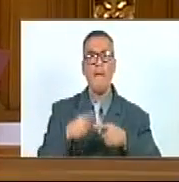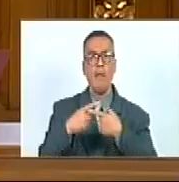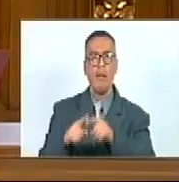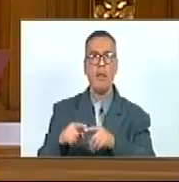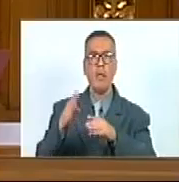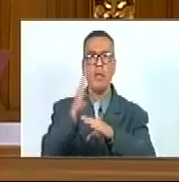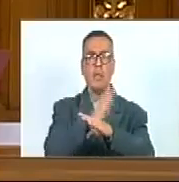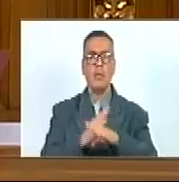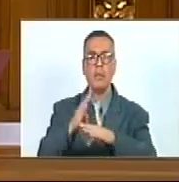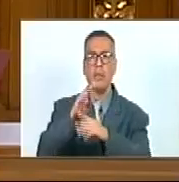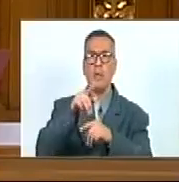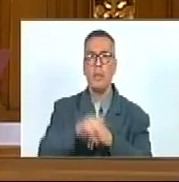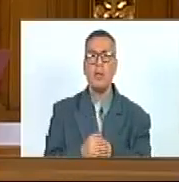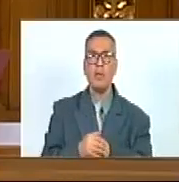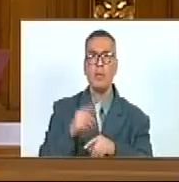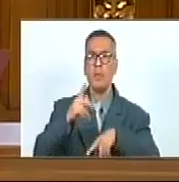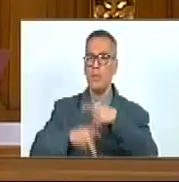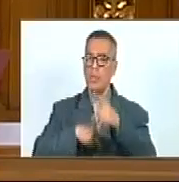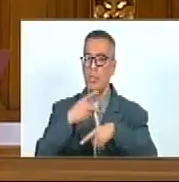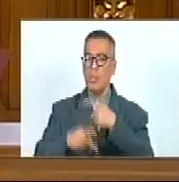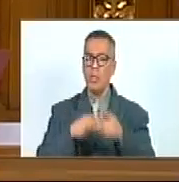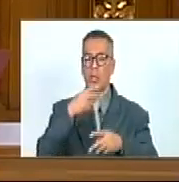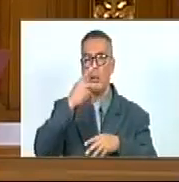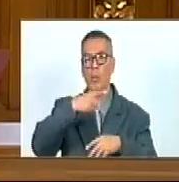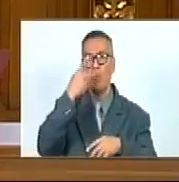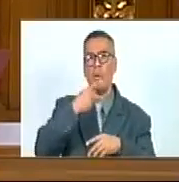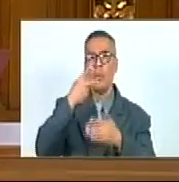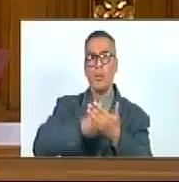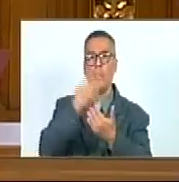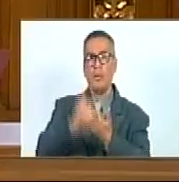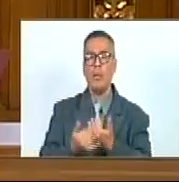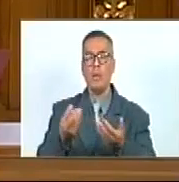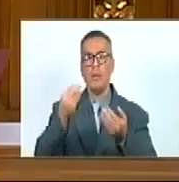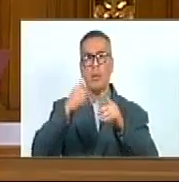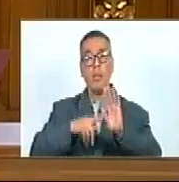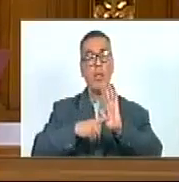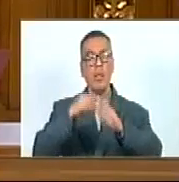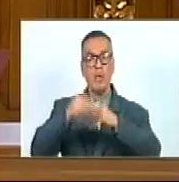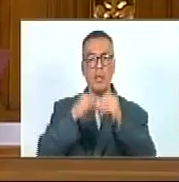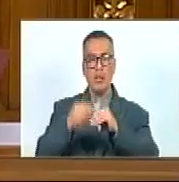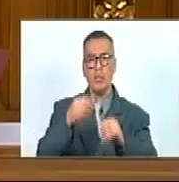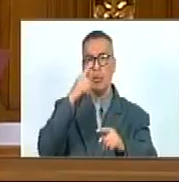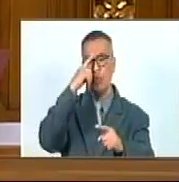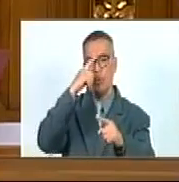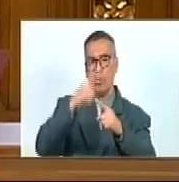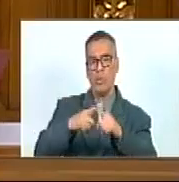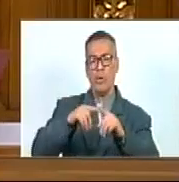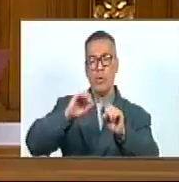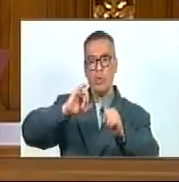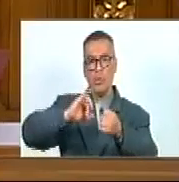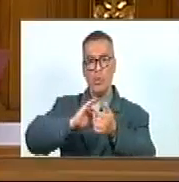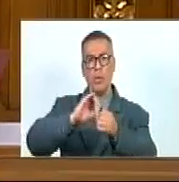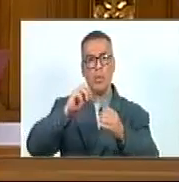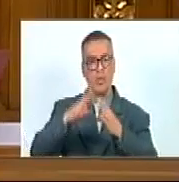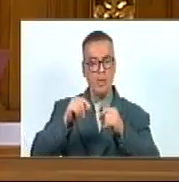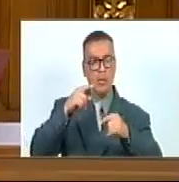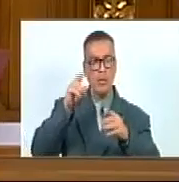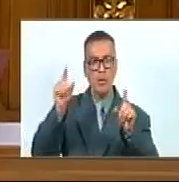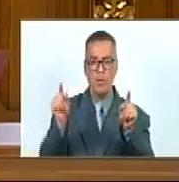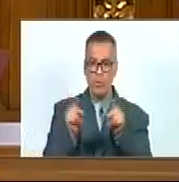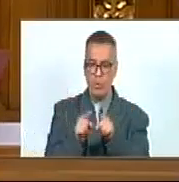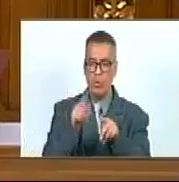Diversidad Biológica Desarrollando Políticas Planes Y Programas Orientados A Mitigar La Amenaza Que Perjudiquen O